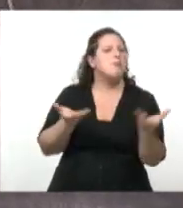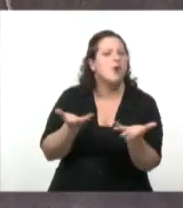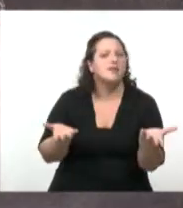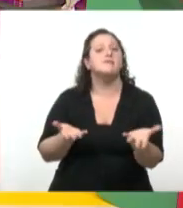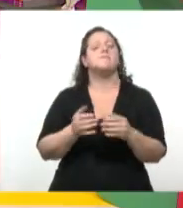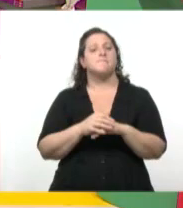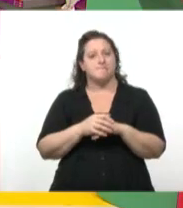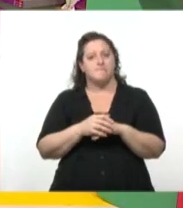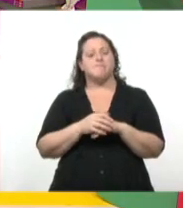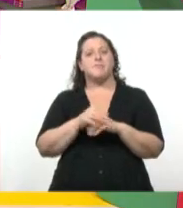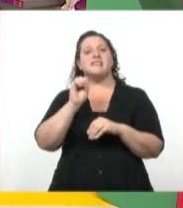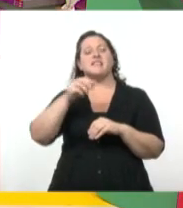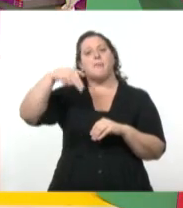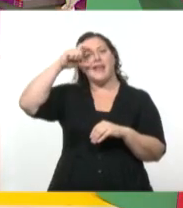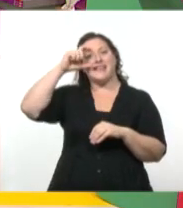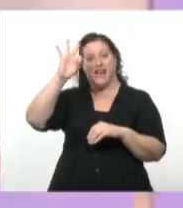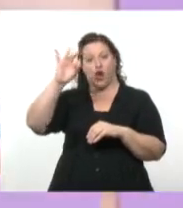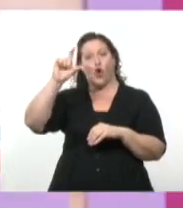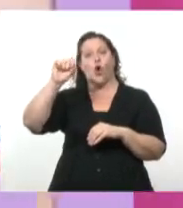Ahí, entre el pacto de Varsovia y demás.